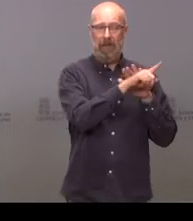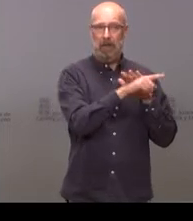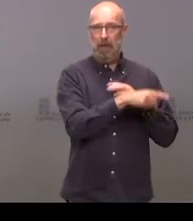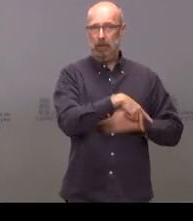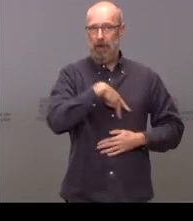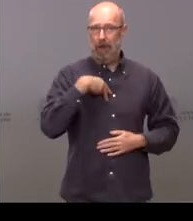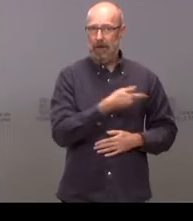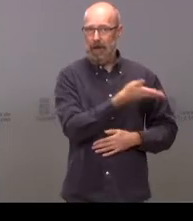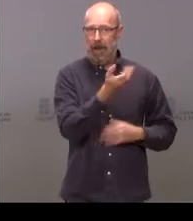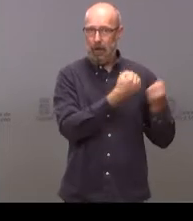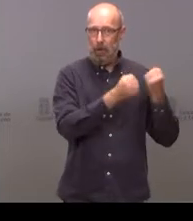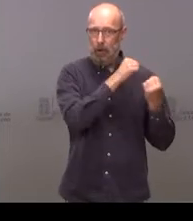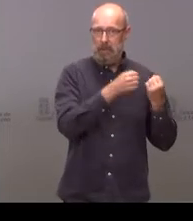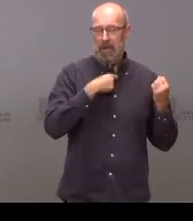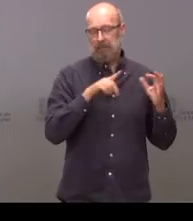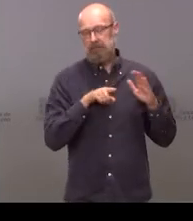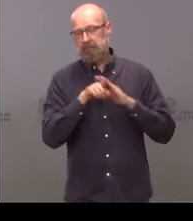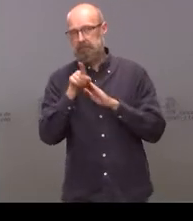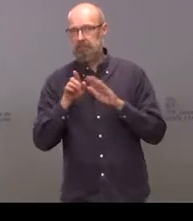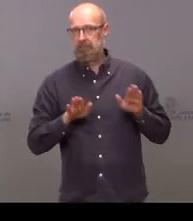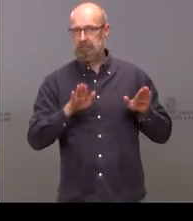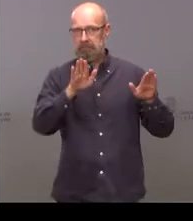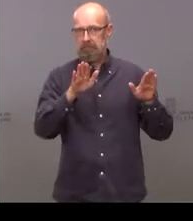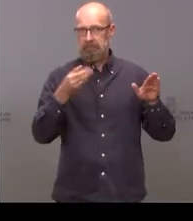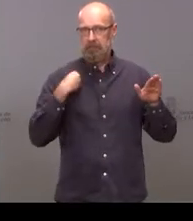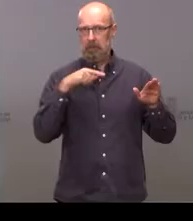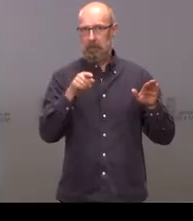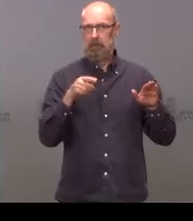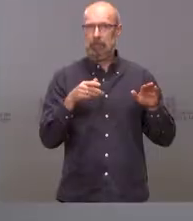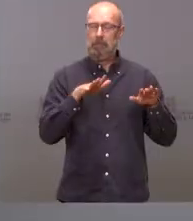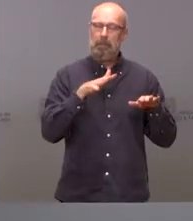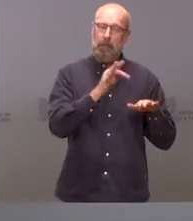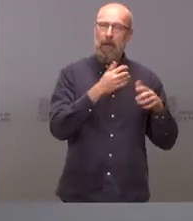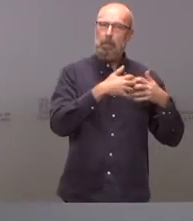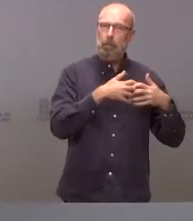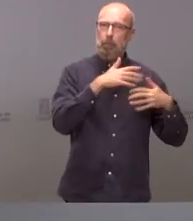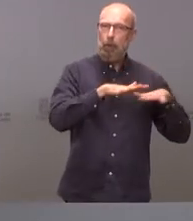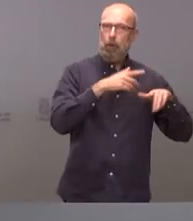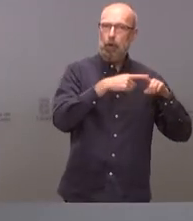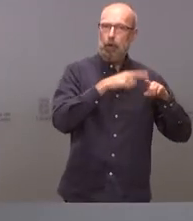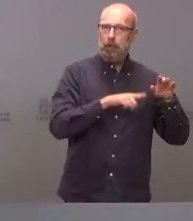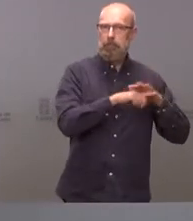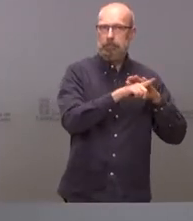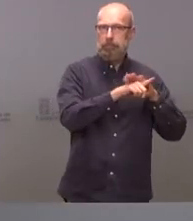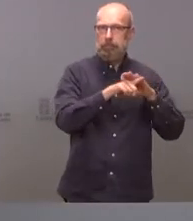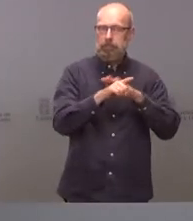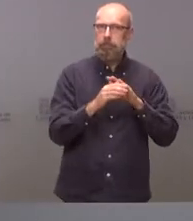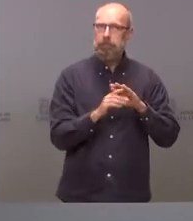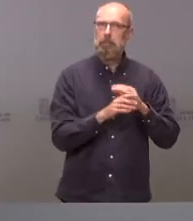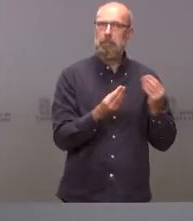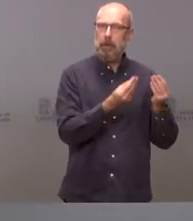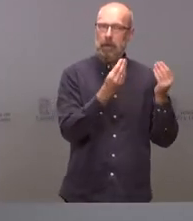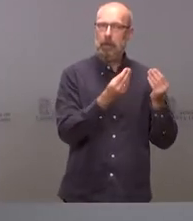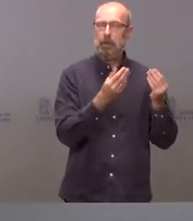de la economía, la evolución de la actividad productiva y además un crecimiento que coincide en el tiempo con una bajada